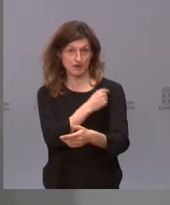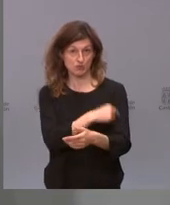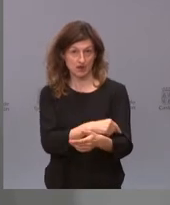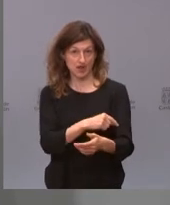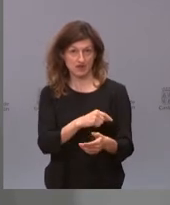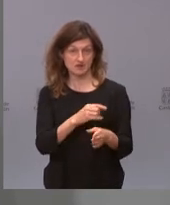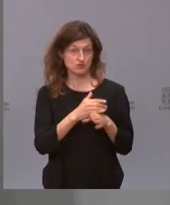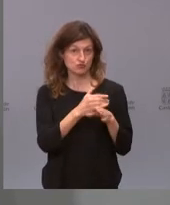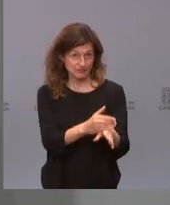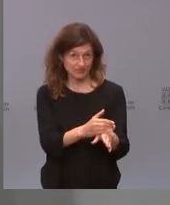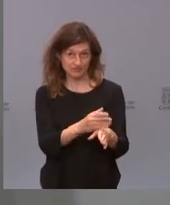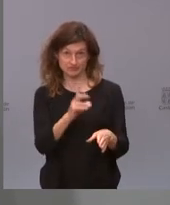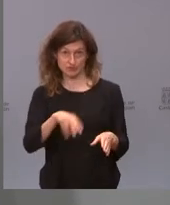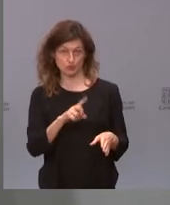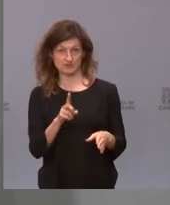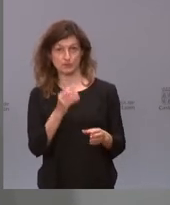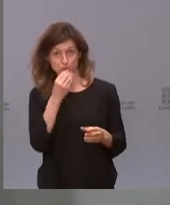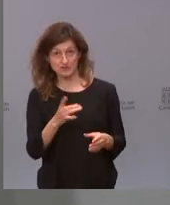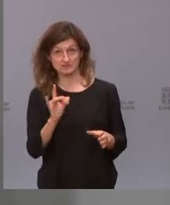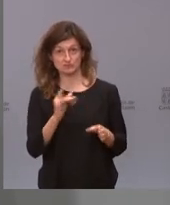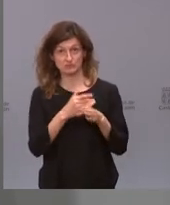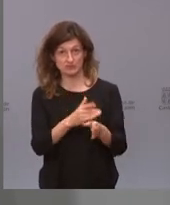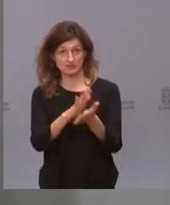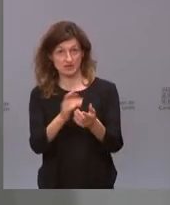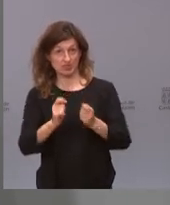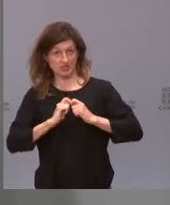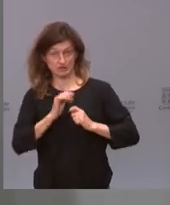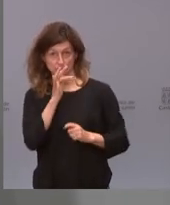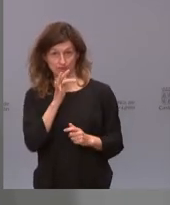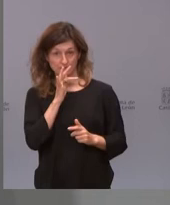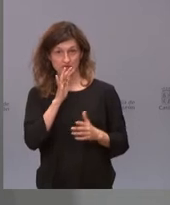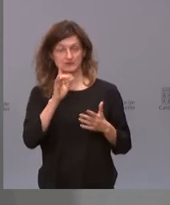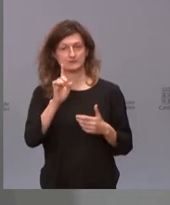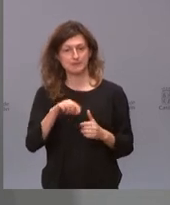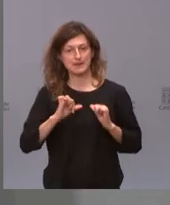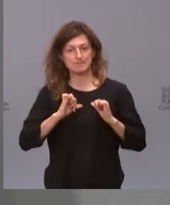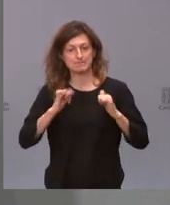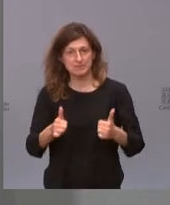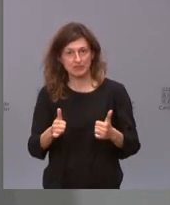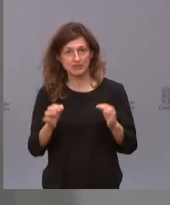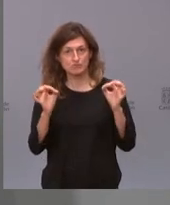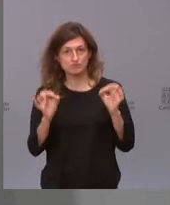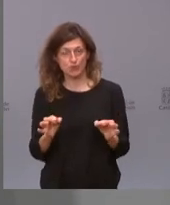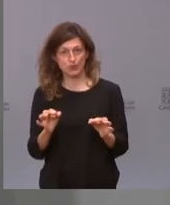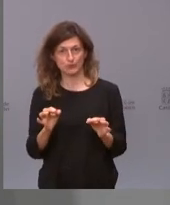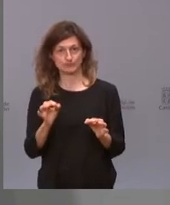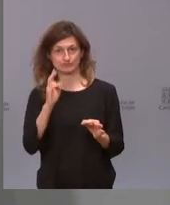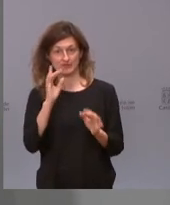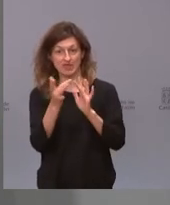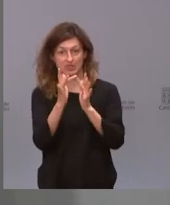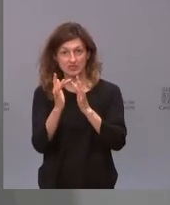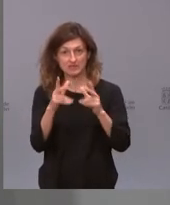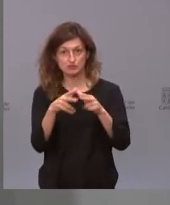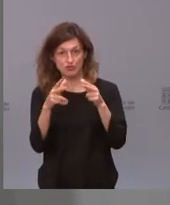buena, pero no suficiente como para tener esa tranquilidad. Y si hay un despegue y hay un aumento del contacto